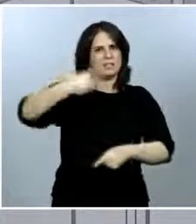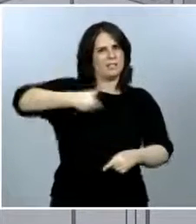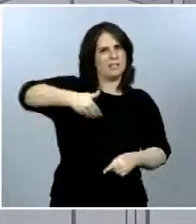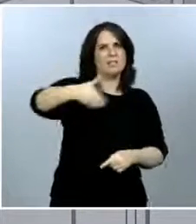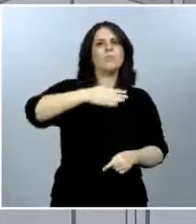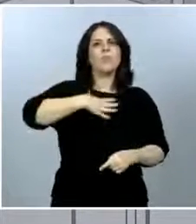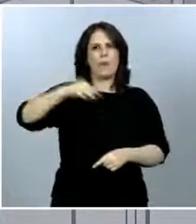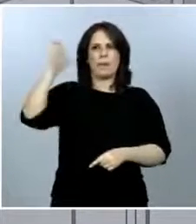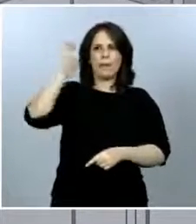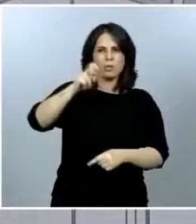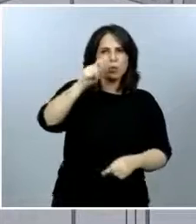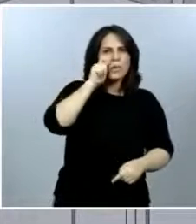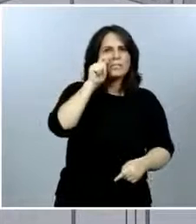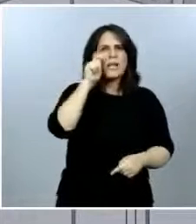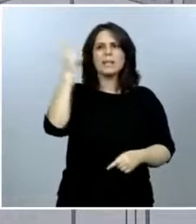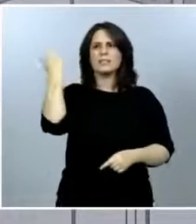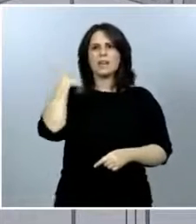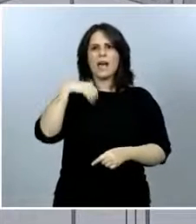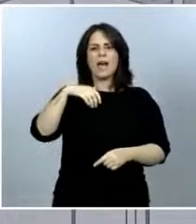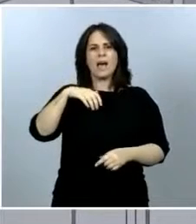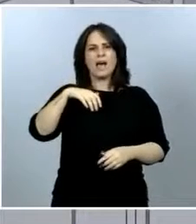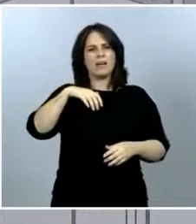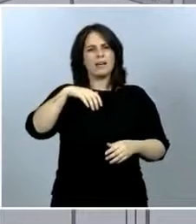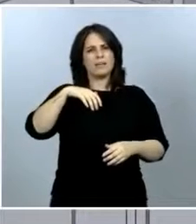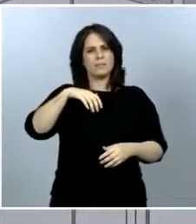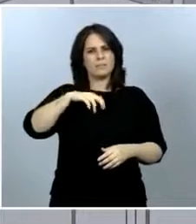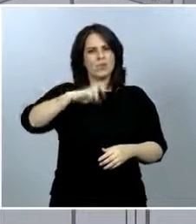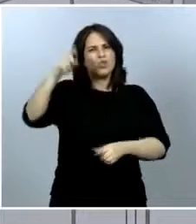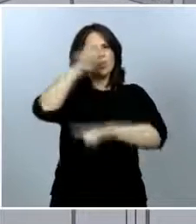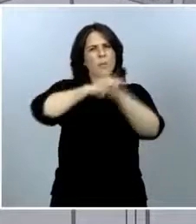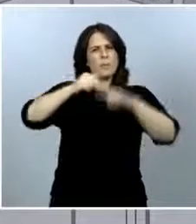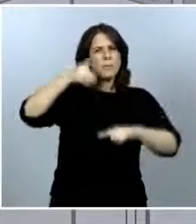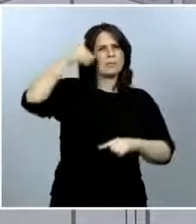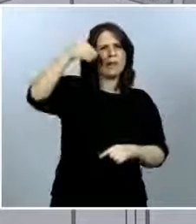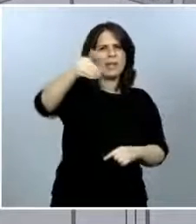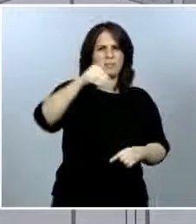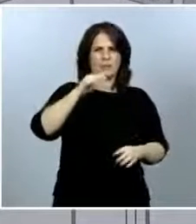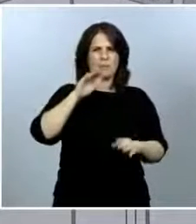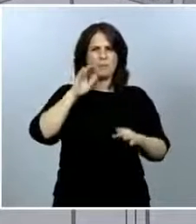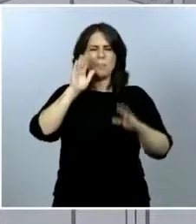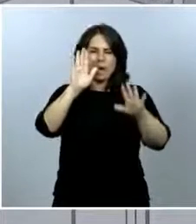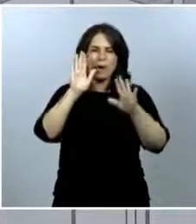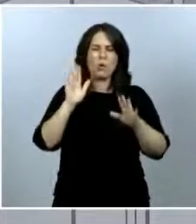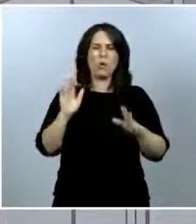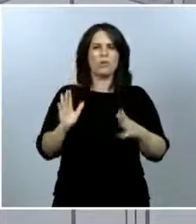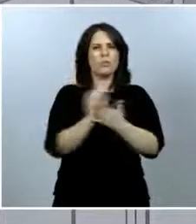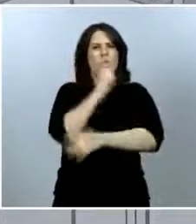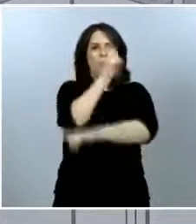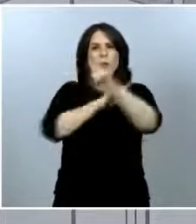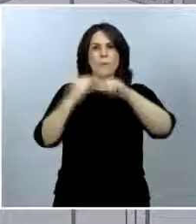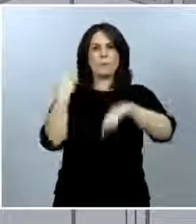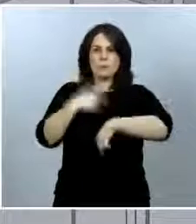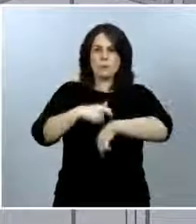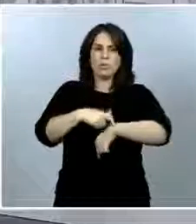vendrá otro problema más adelante. Pero si tenemos que lidiar con todos los problemas a la vez, va a ser mucho más complicado.